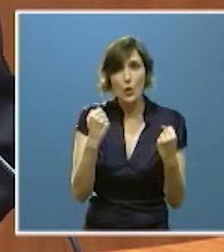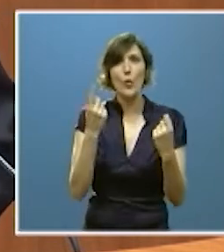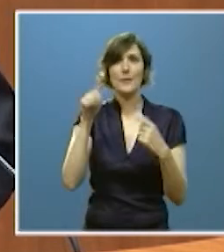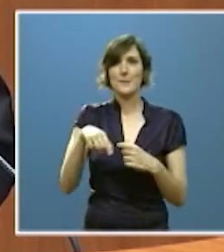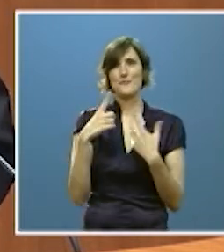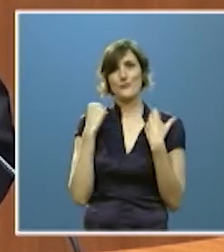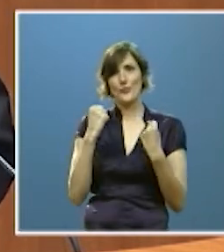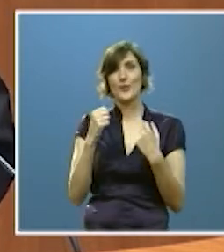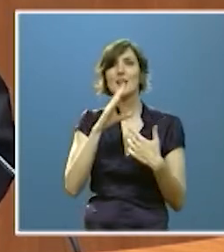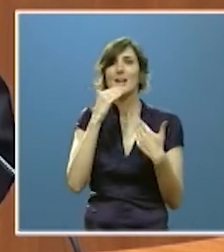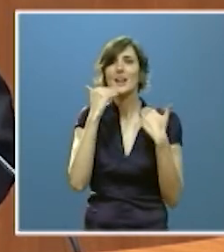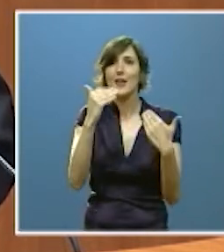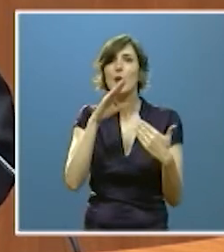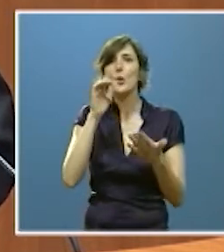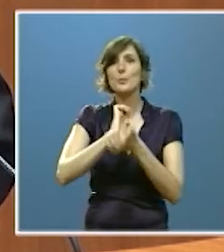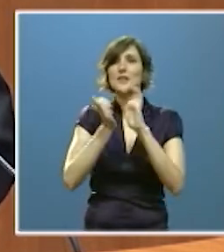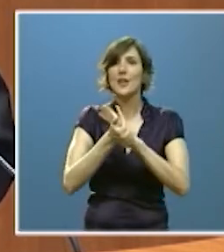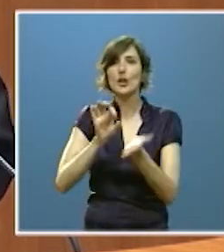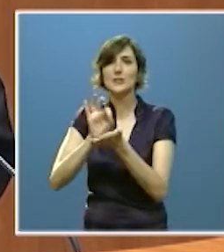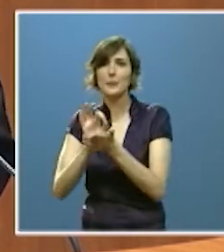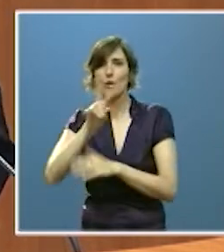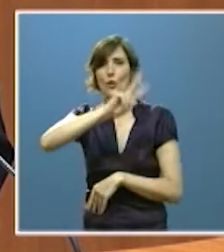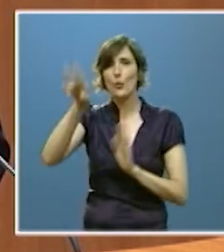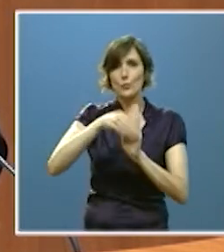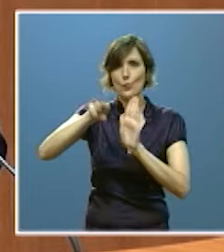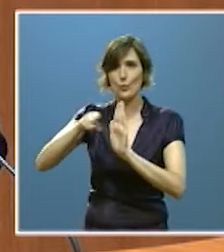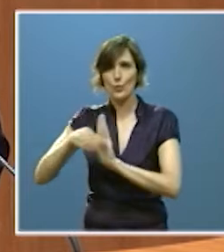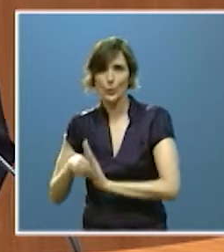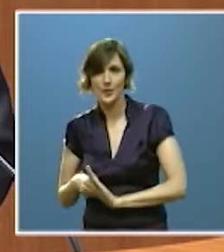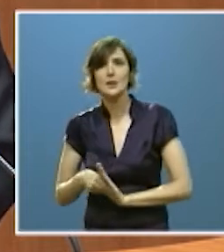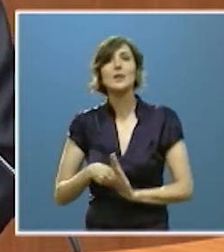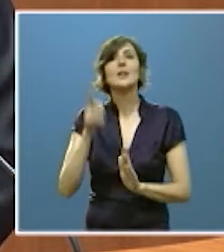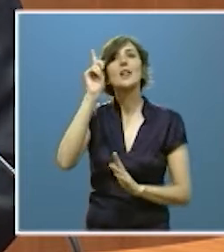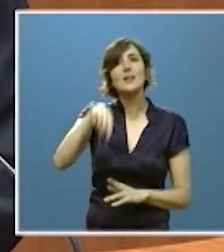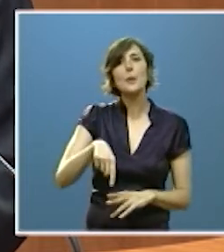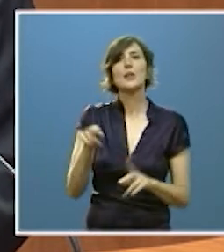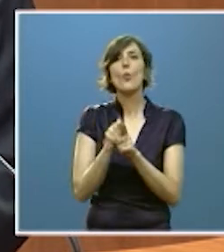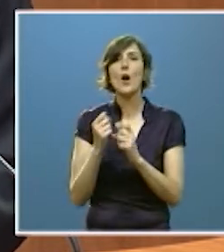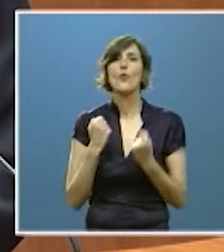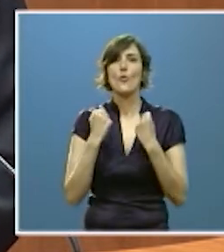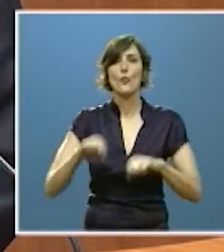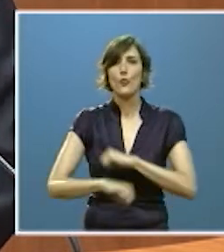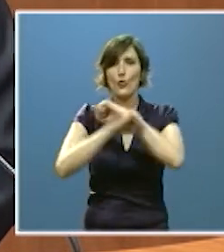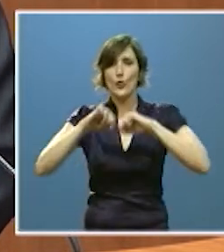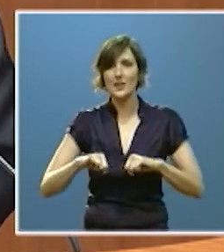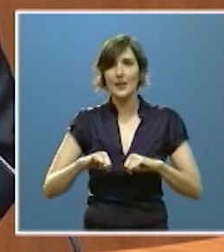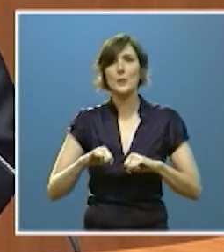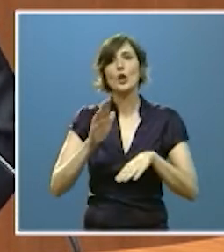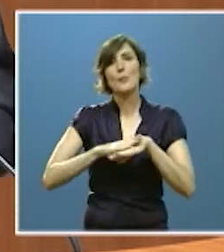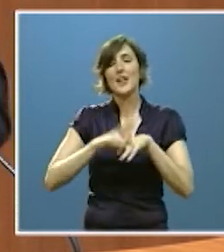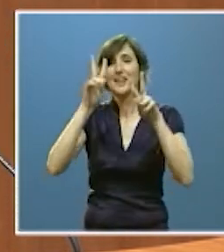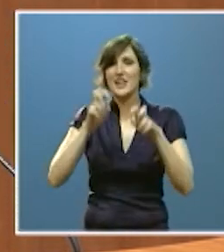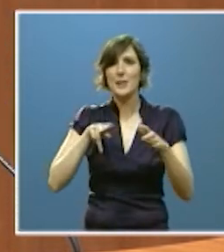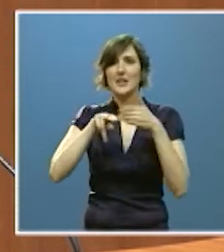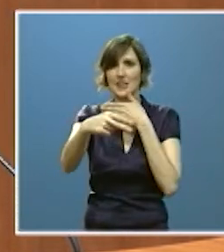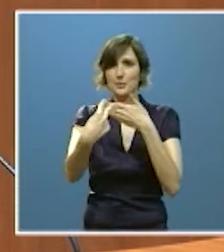de nuevas prestaciones y servicios y finalmente se está también produciendo un fortalecimiento de aspectos relativos a la